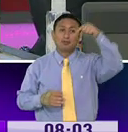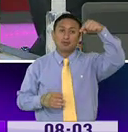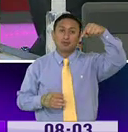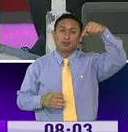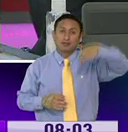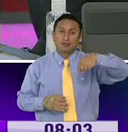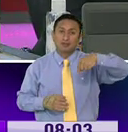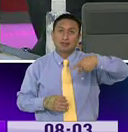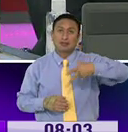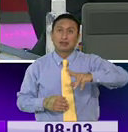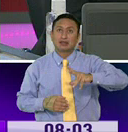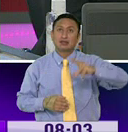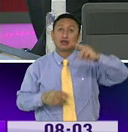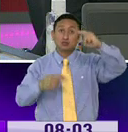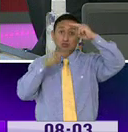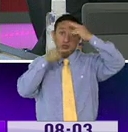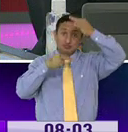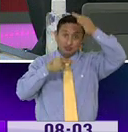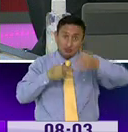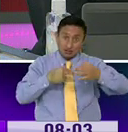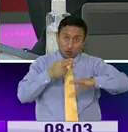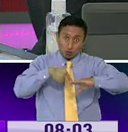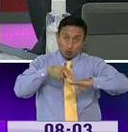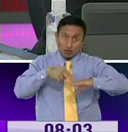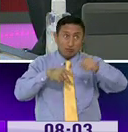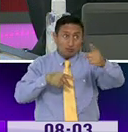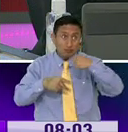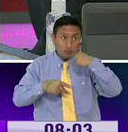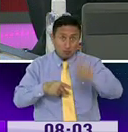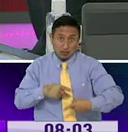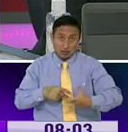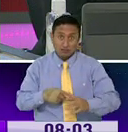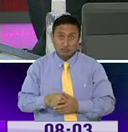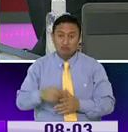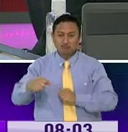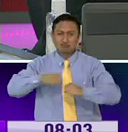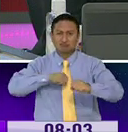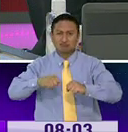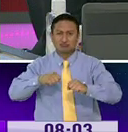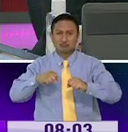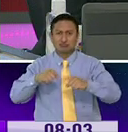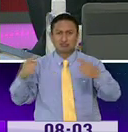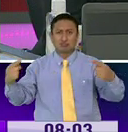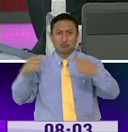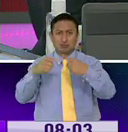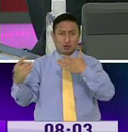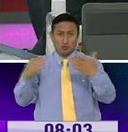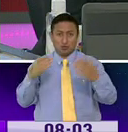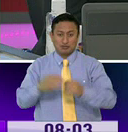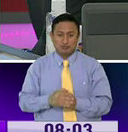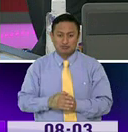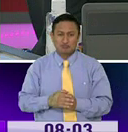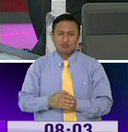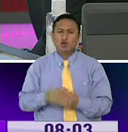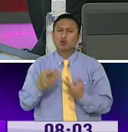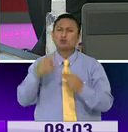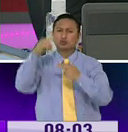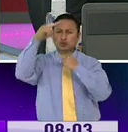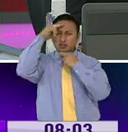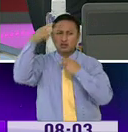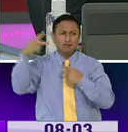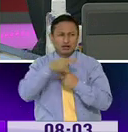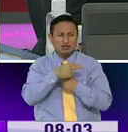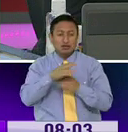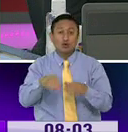medios de comunicación serios, tradicionales, que hacen un trabajo de contrastar la información. ¿Cómo detectar cuando una noticia es